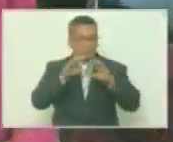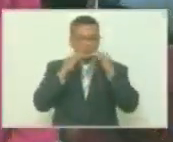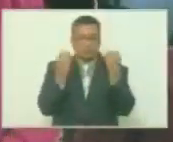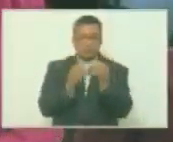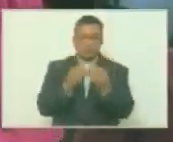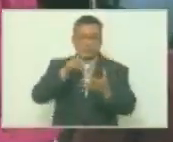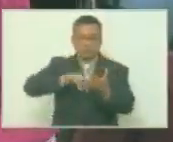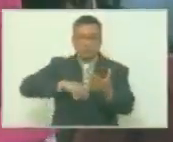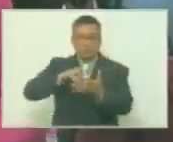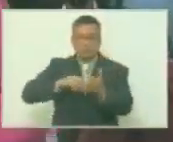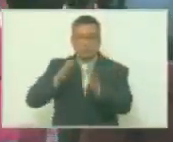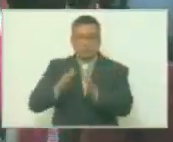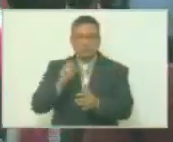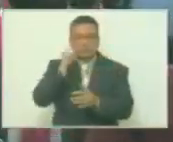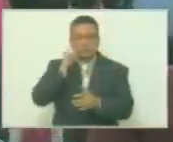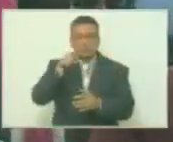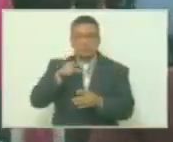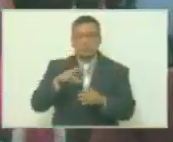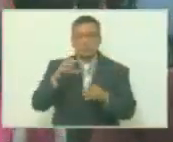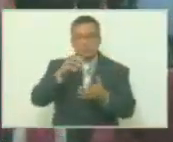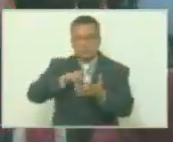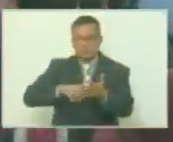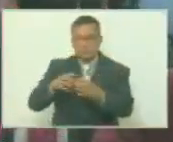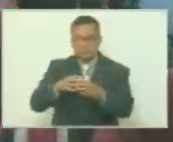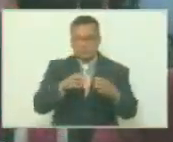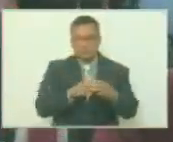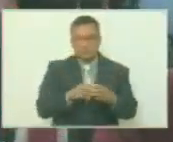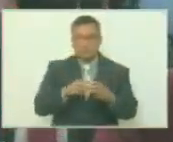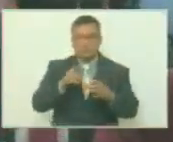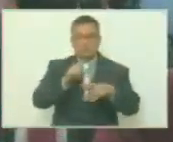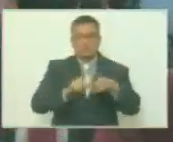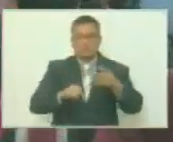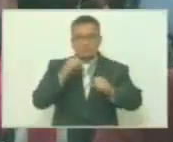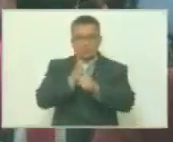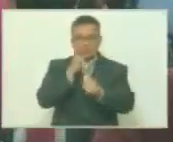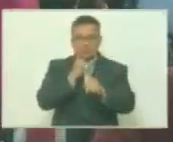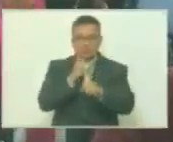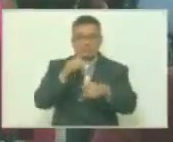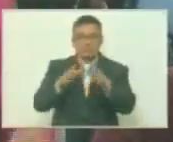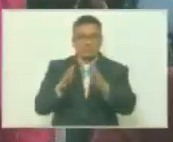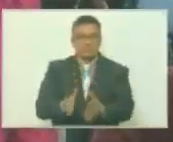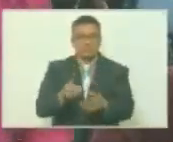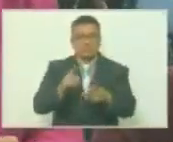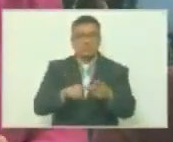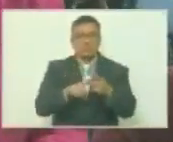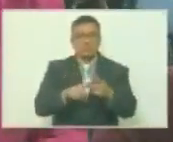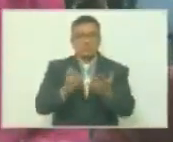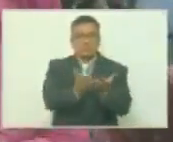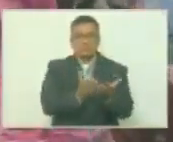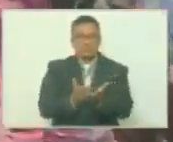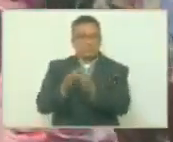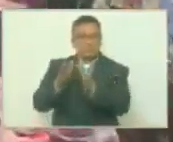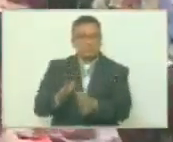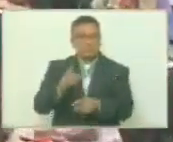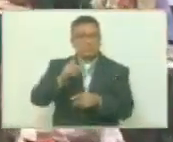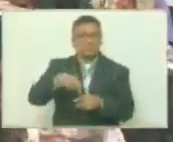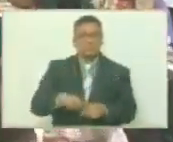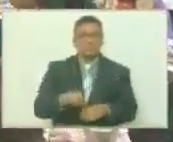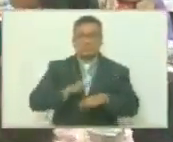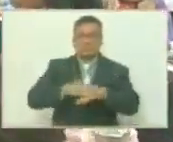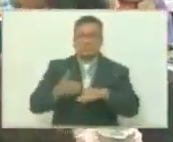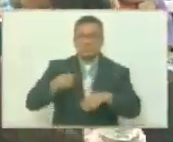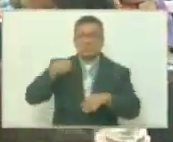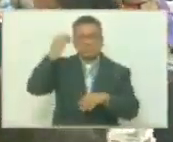campesinos y campesinas, organizaciones de la clase obrera, organizaciones estudiantiles, porque